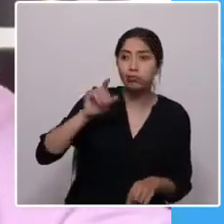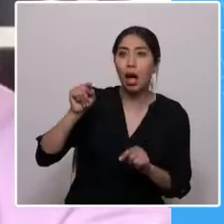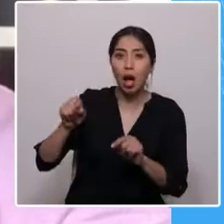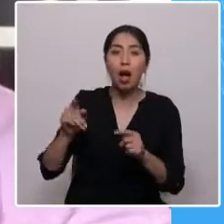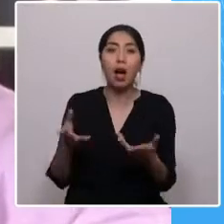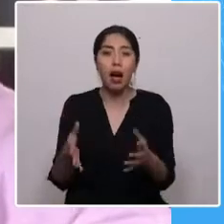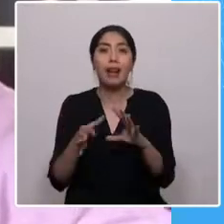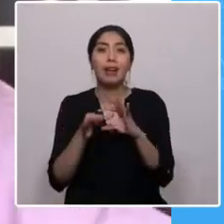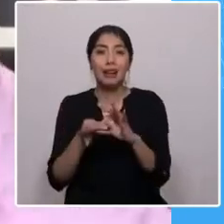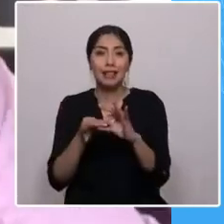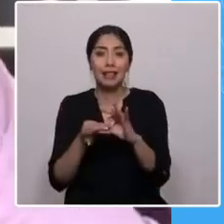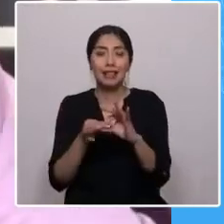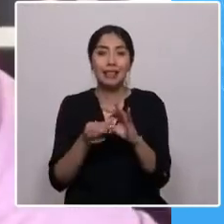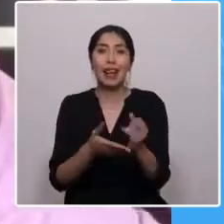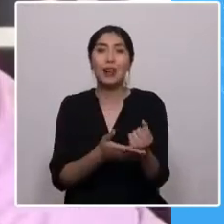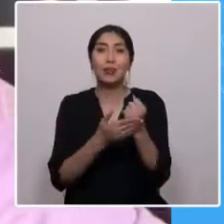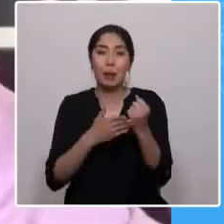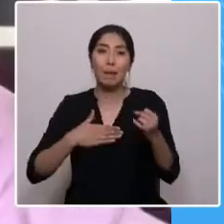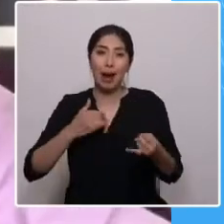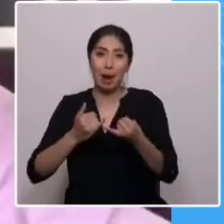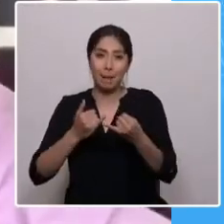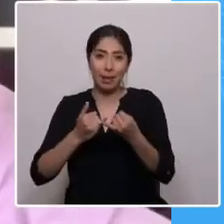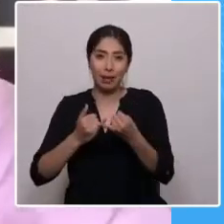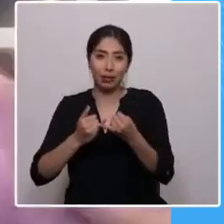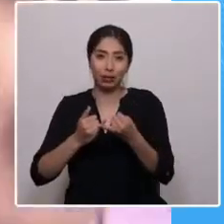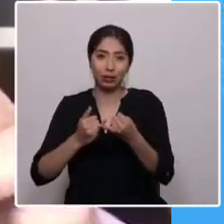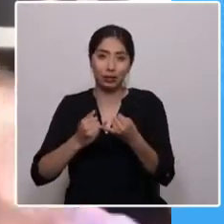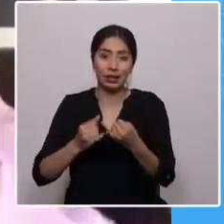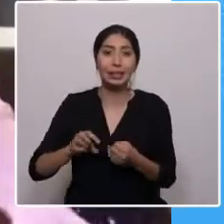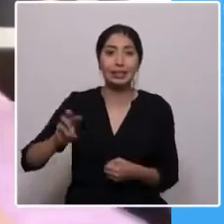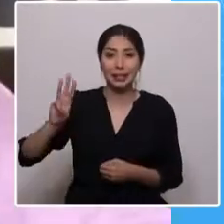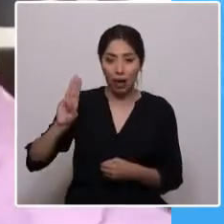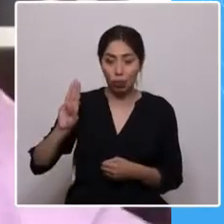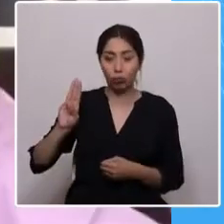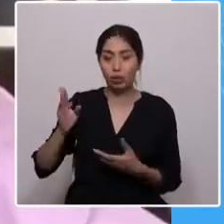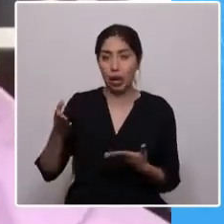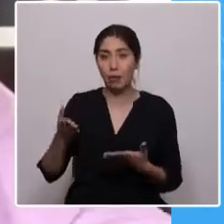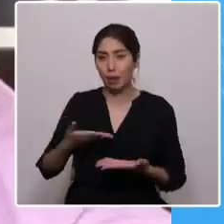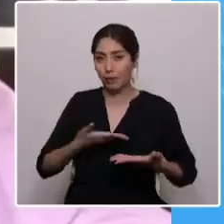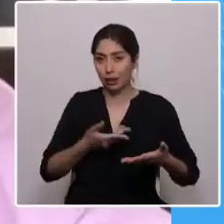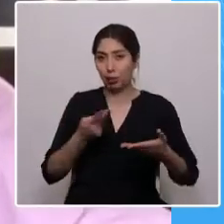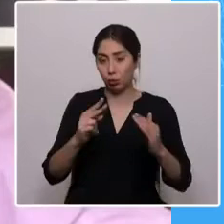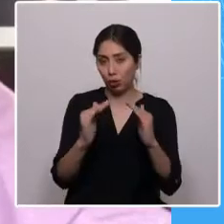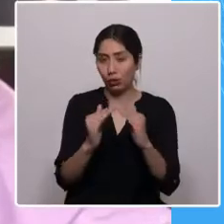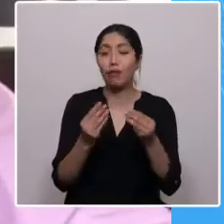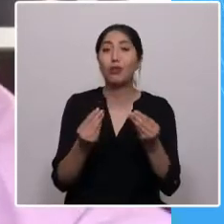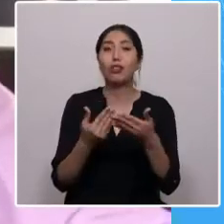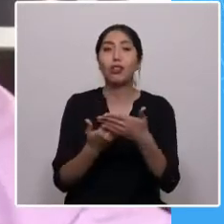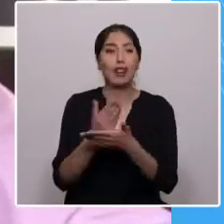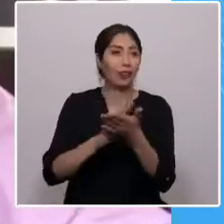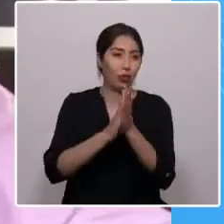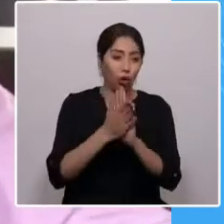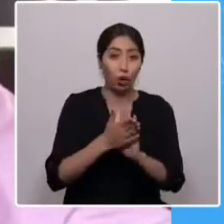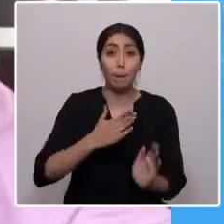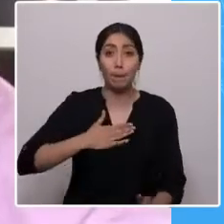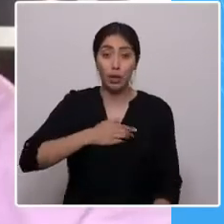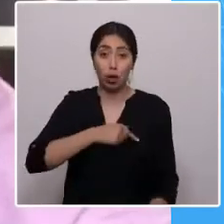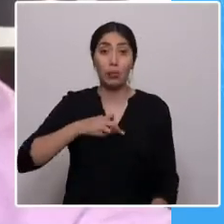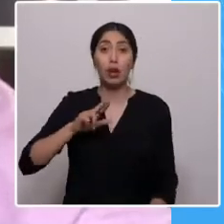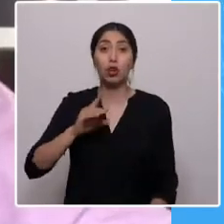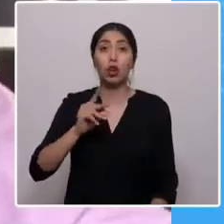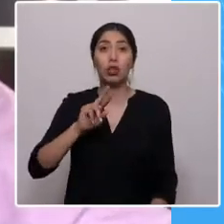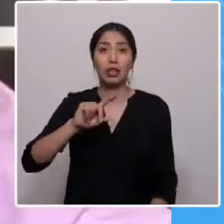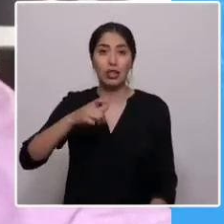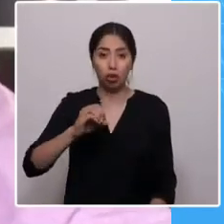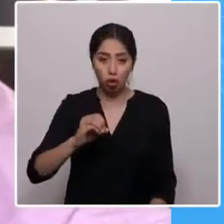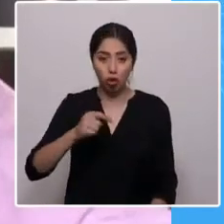amigas de Scout que me han compartido sus hogares. Buen día a todos y a todas. Mi nombre es Rodrigo Alejandro Logan Soto. Soy oriundo